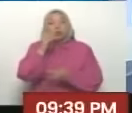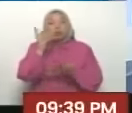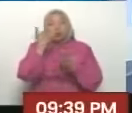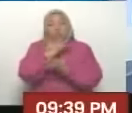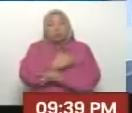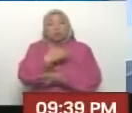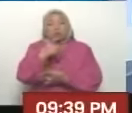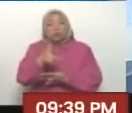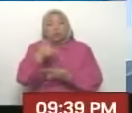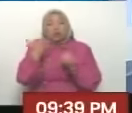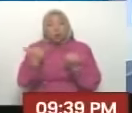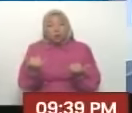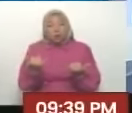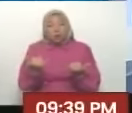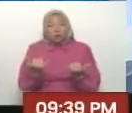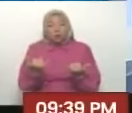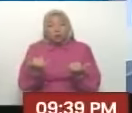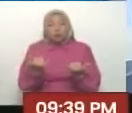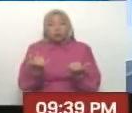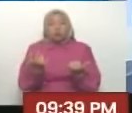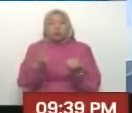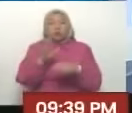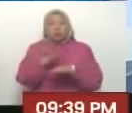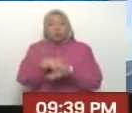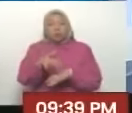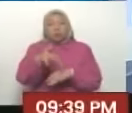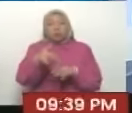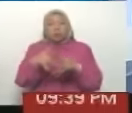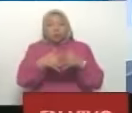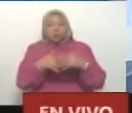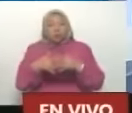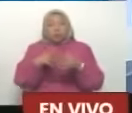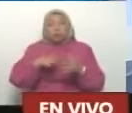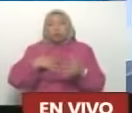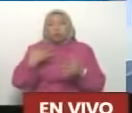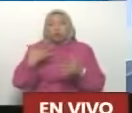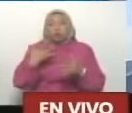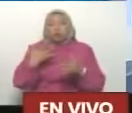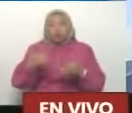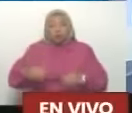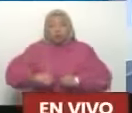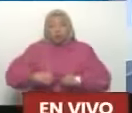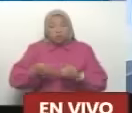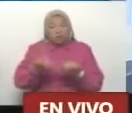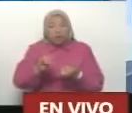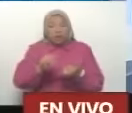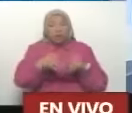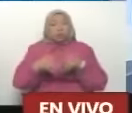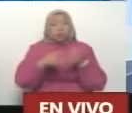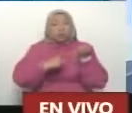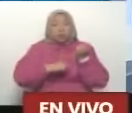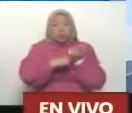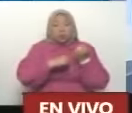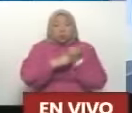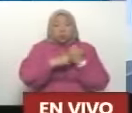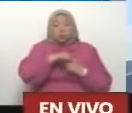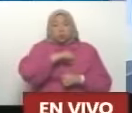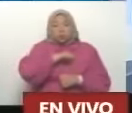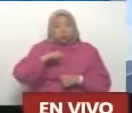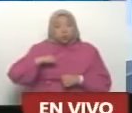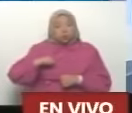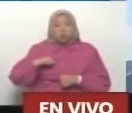pero están en la realidad. Por eso es que el imperialismo no puede entender la fuerza que tenemos. Porque es que nosotros no paramos.